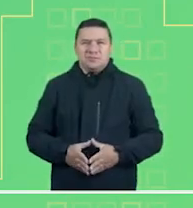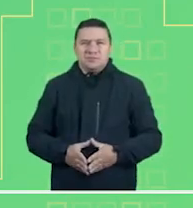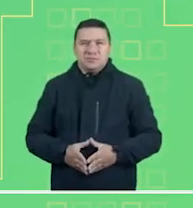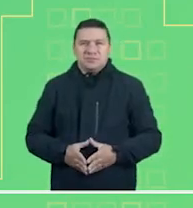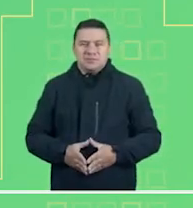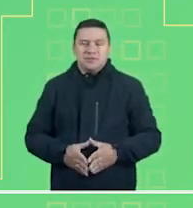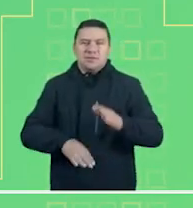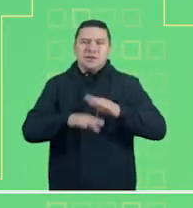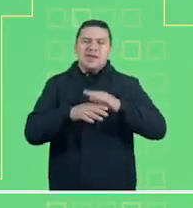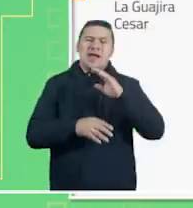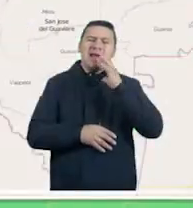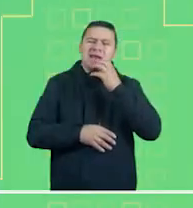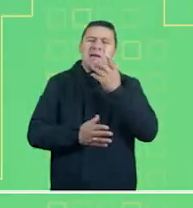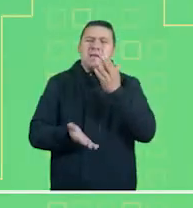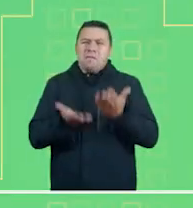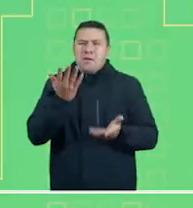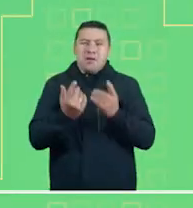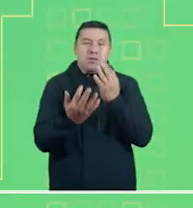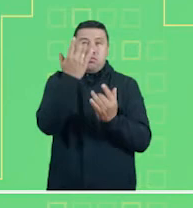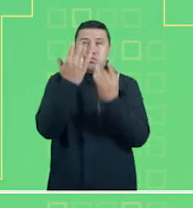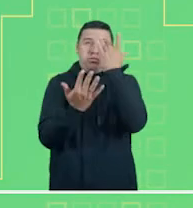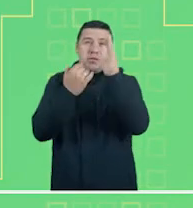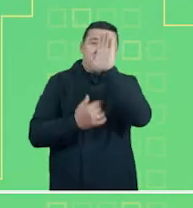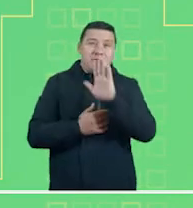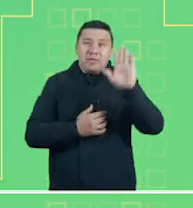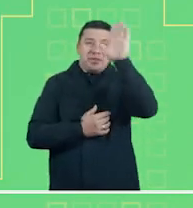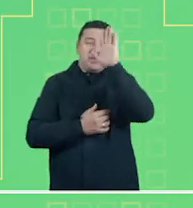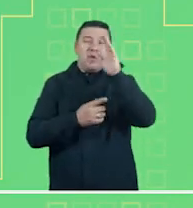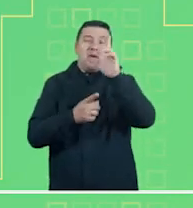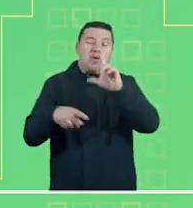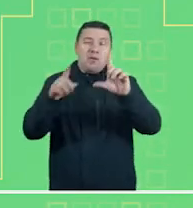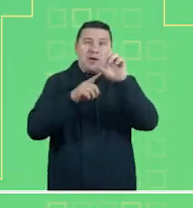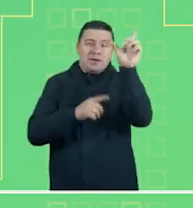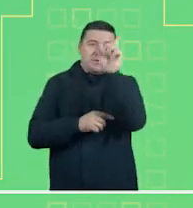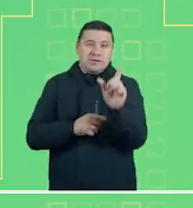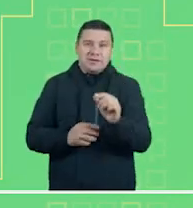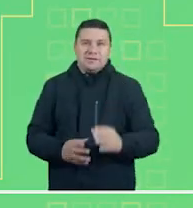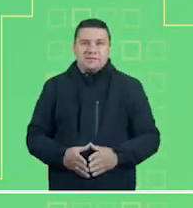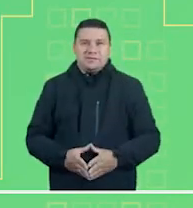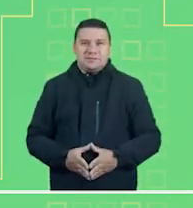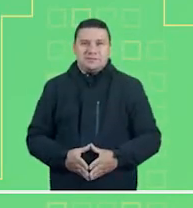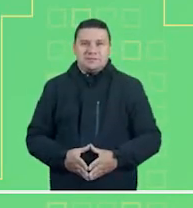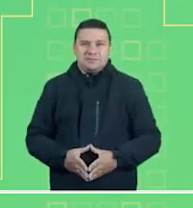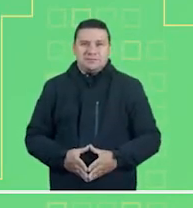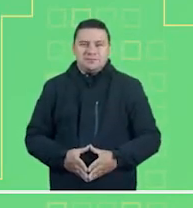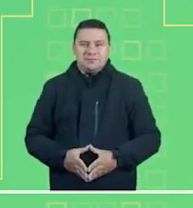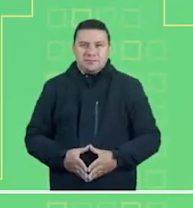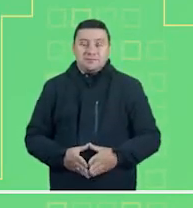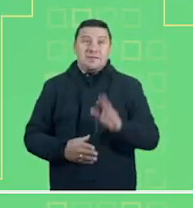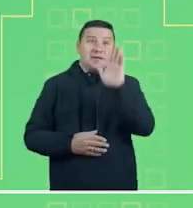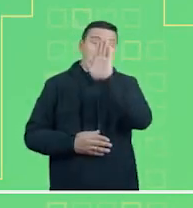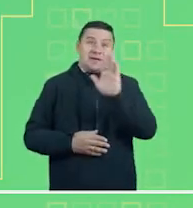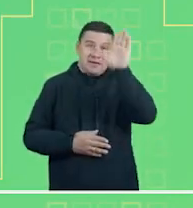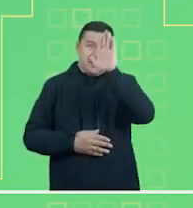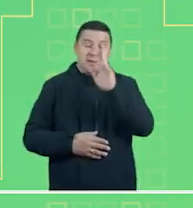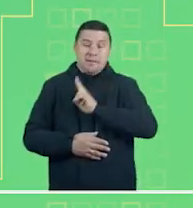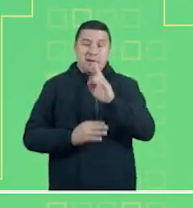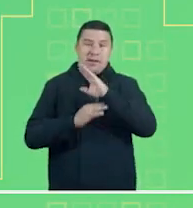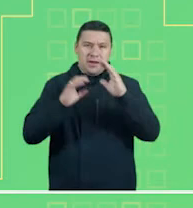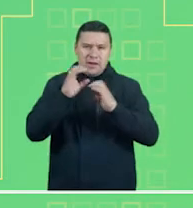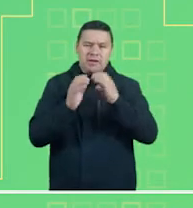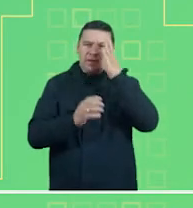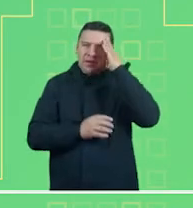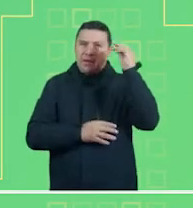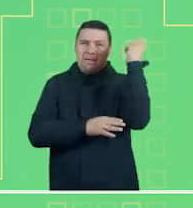Magdalena, a la altura del sector Quena del municipio de Regidor. Alerta naranja por probables incendios en los departamentos de La